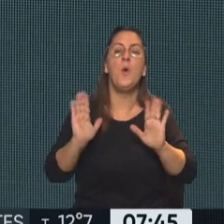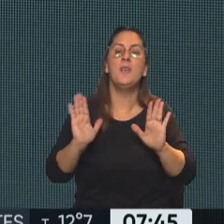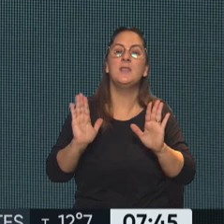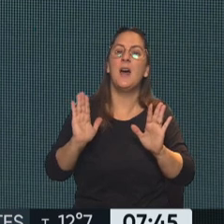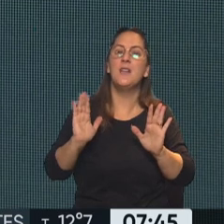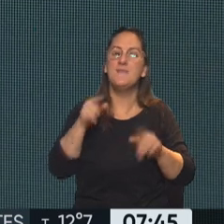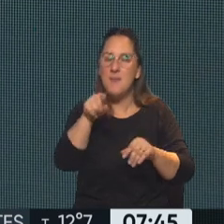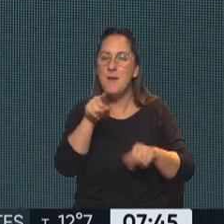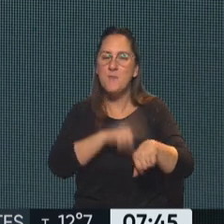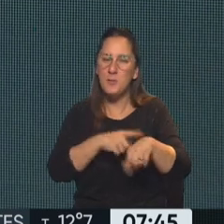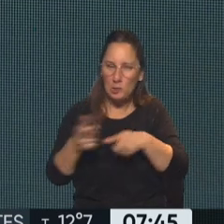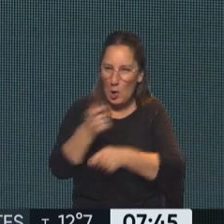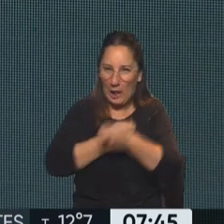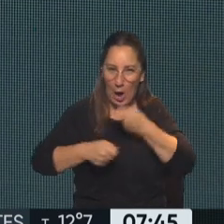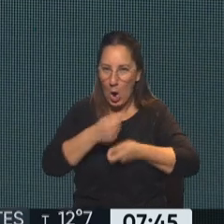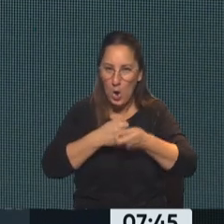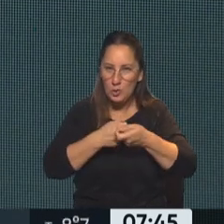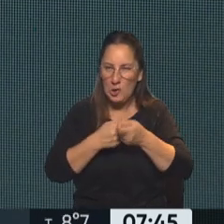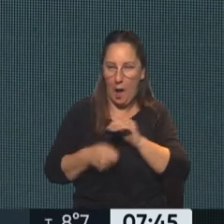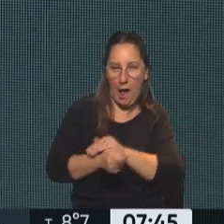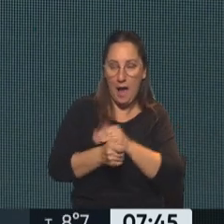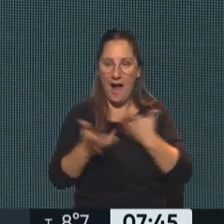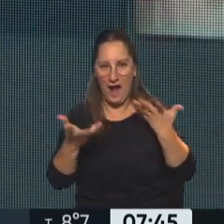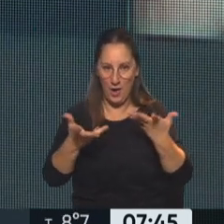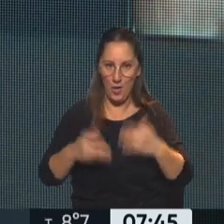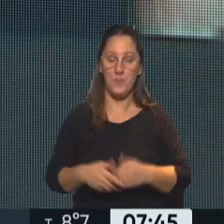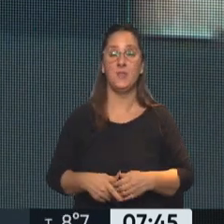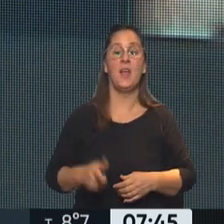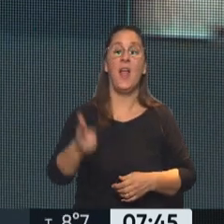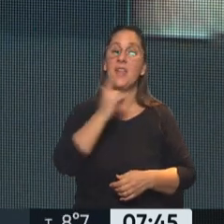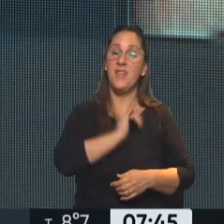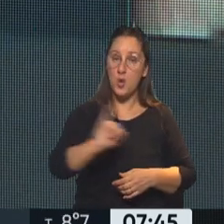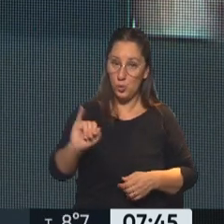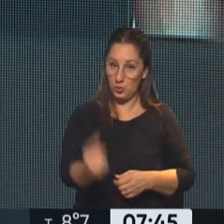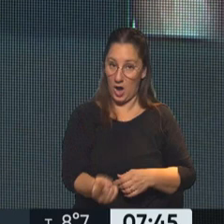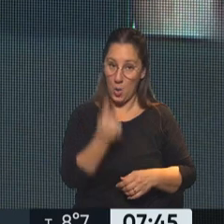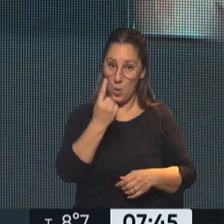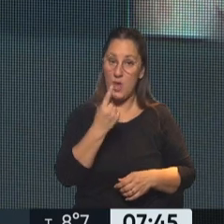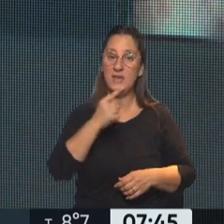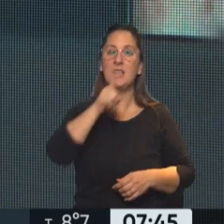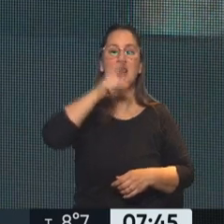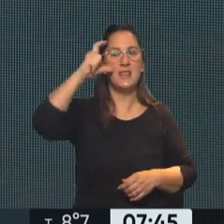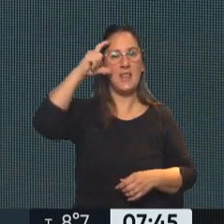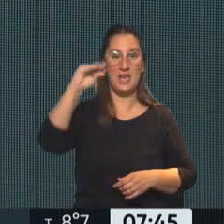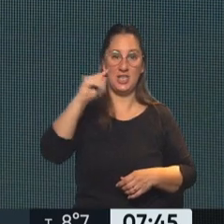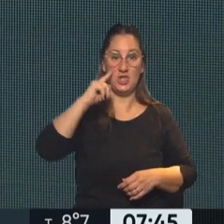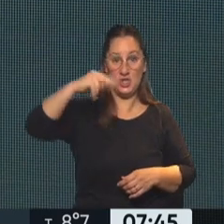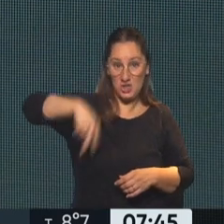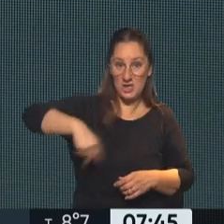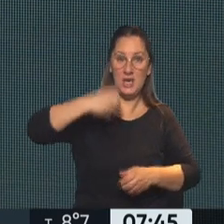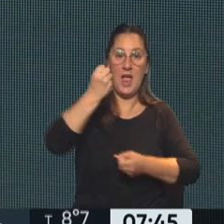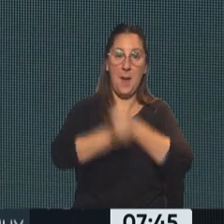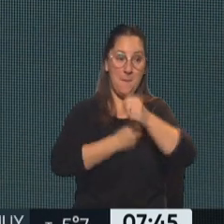concretado un negocio o un negociado. Una de las denuncias habla directamente Techint, a partir de sus